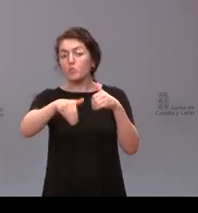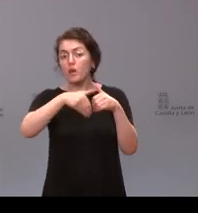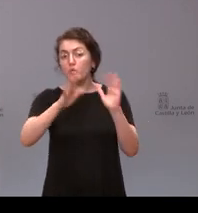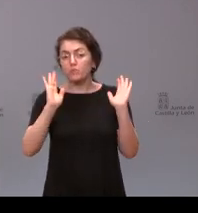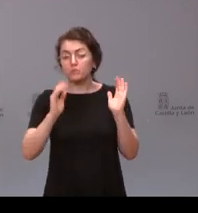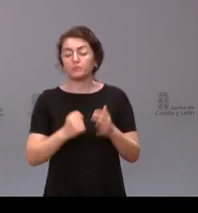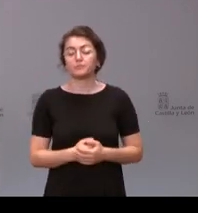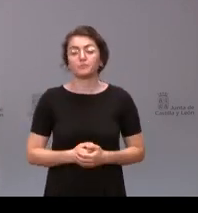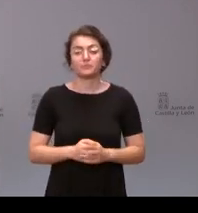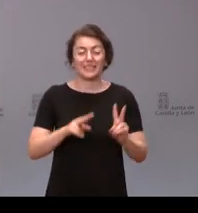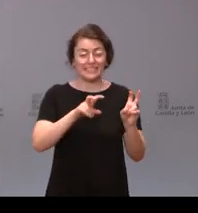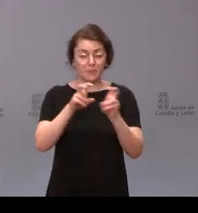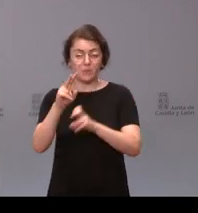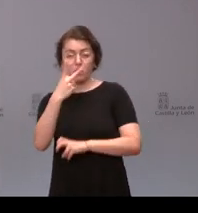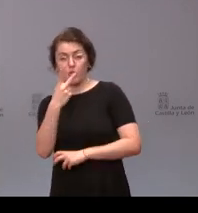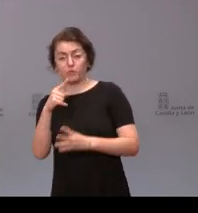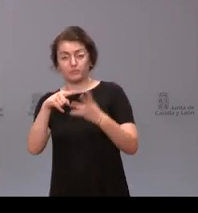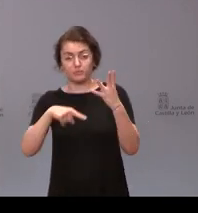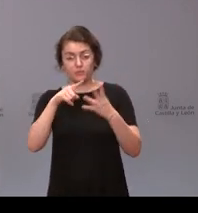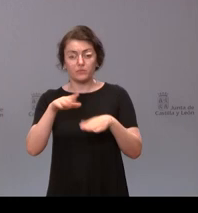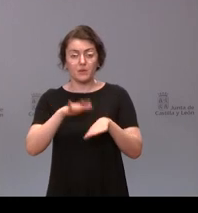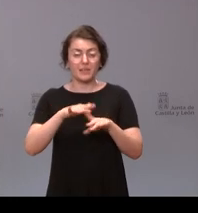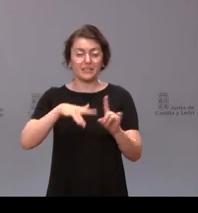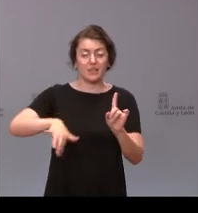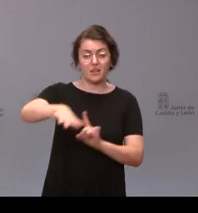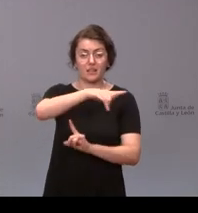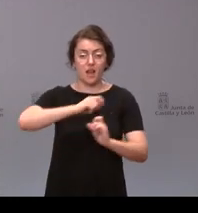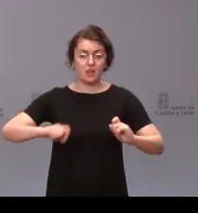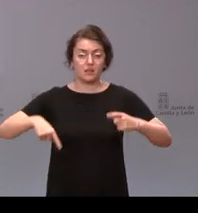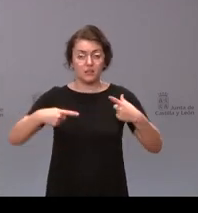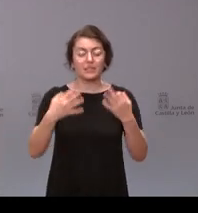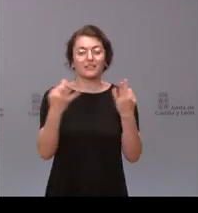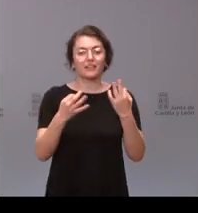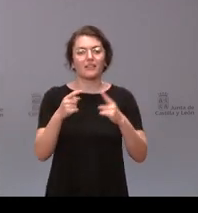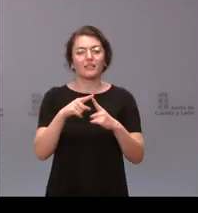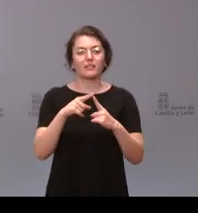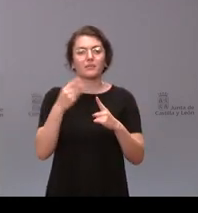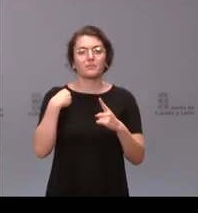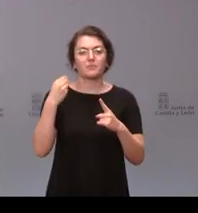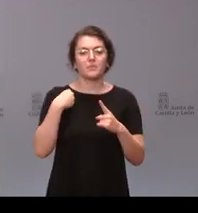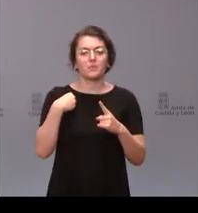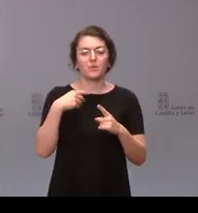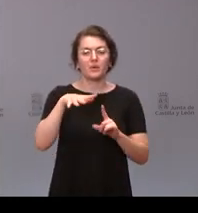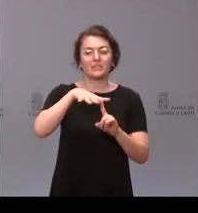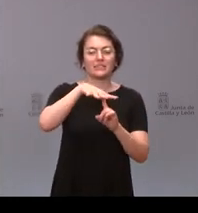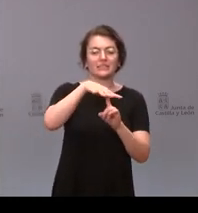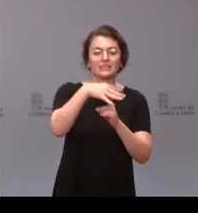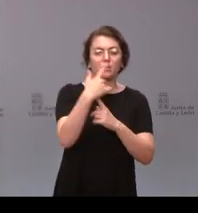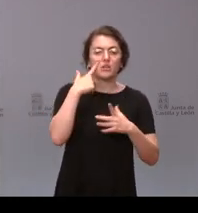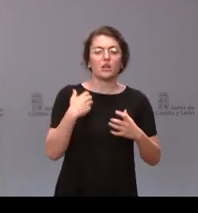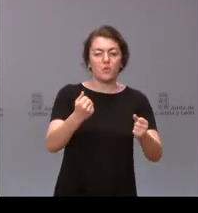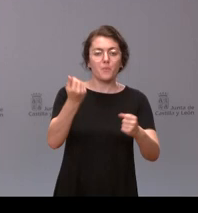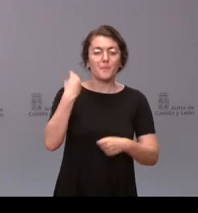dos cuestiones medioambientales que pueden ser una es cuál es el estado de salud por una parte de la osa y la cría